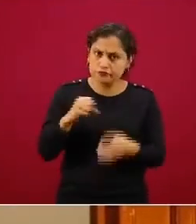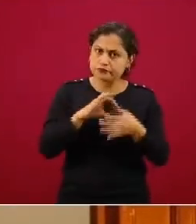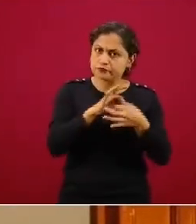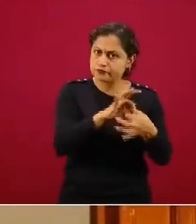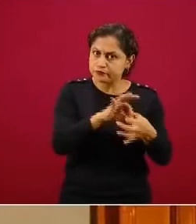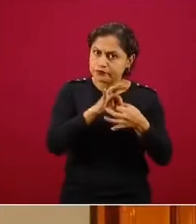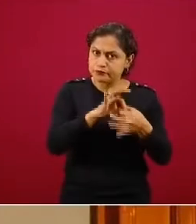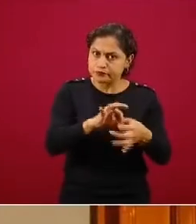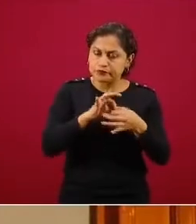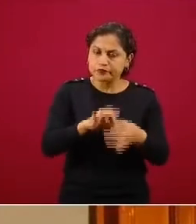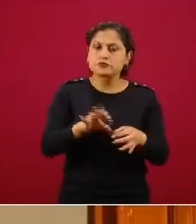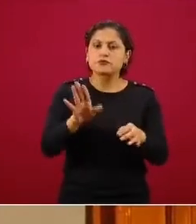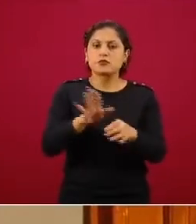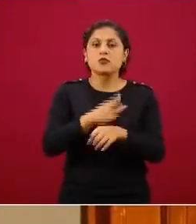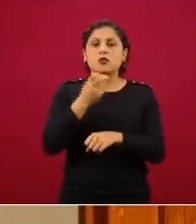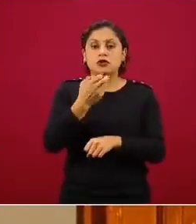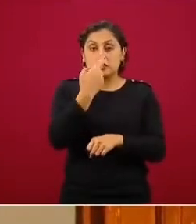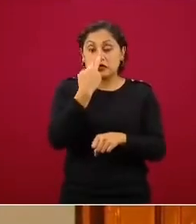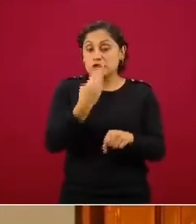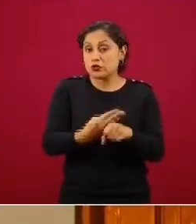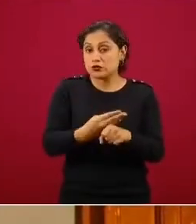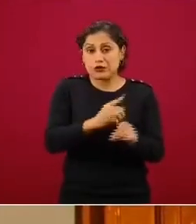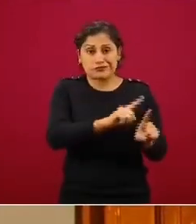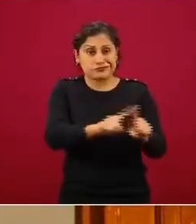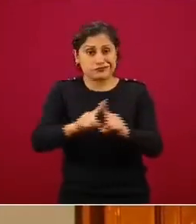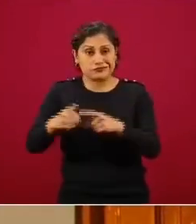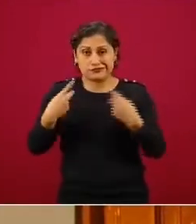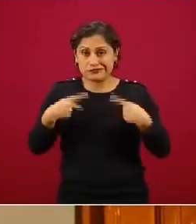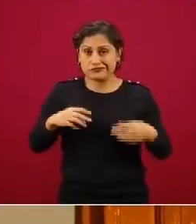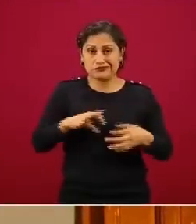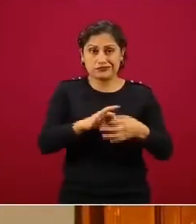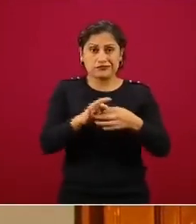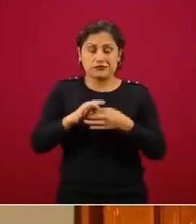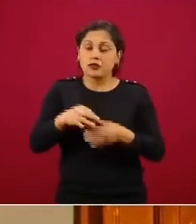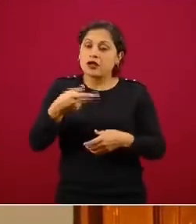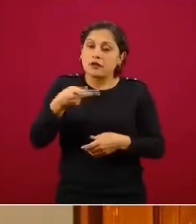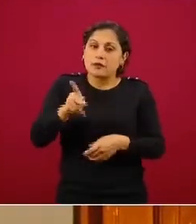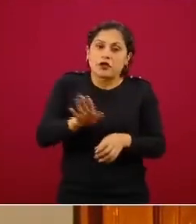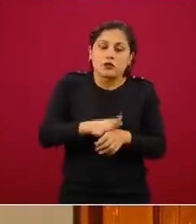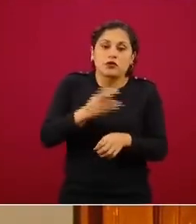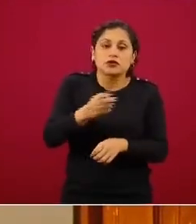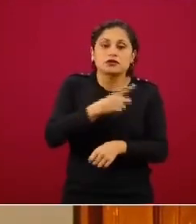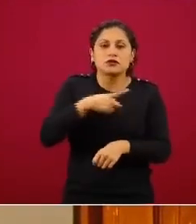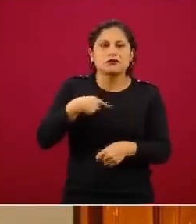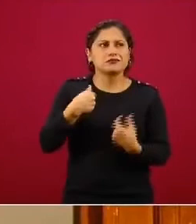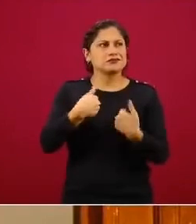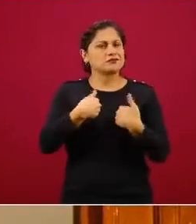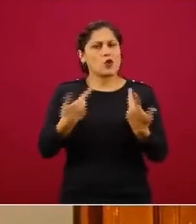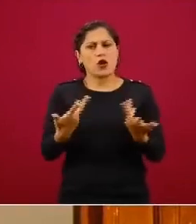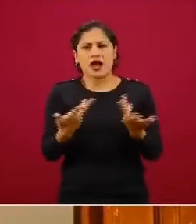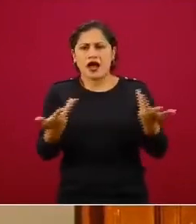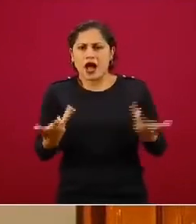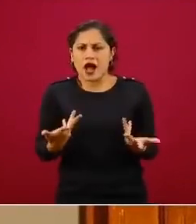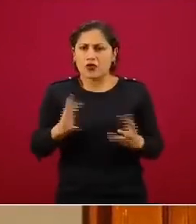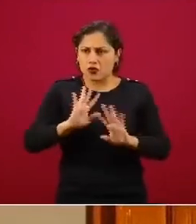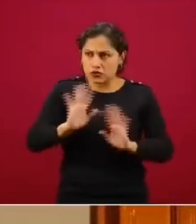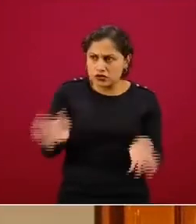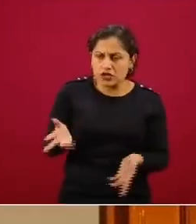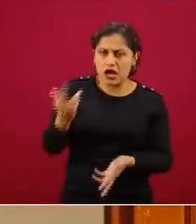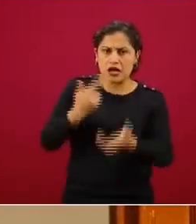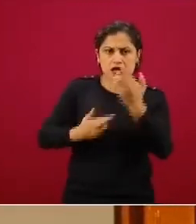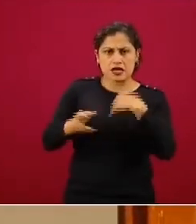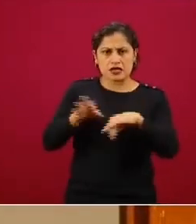Y lo primero que tenemos que saber es qué nos toca si ya podemos regresar, si no somos parte de una empresa